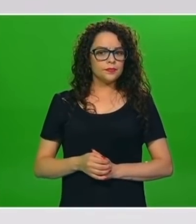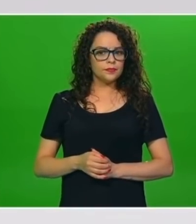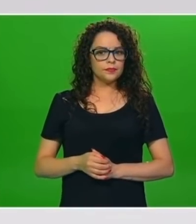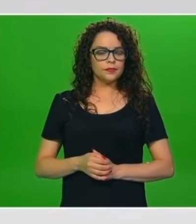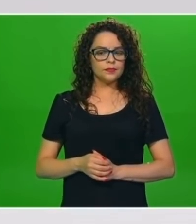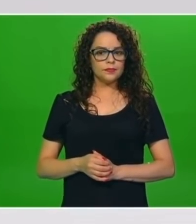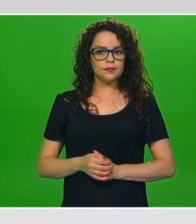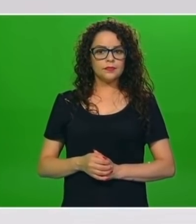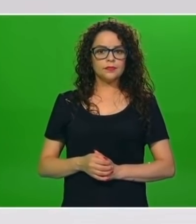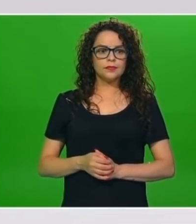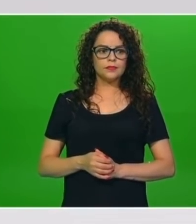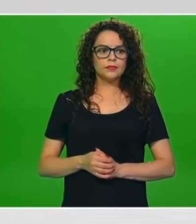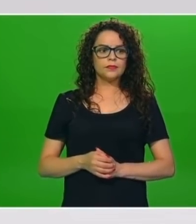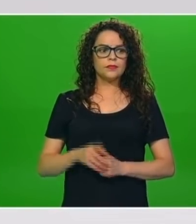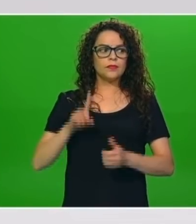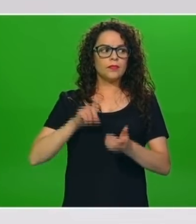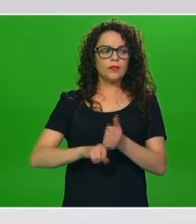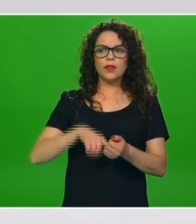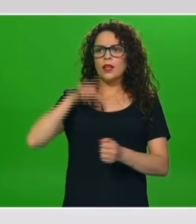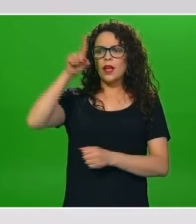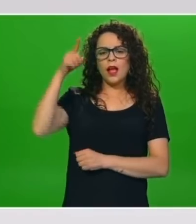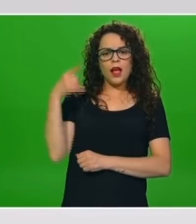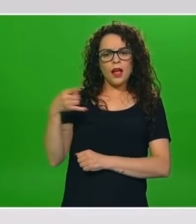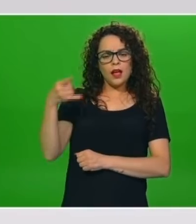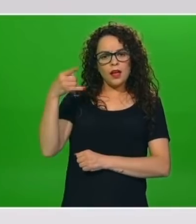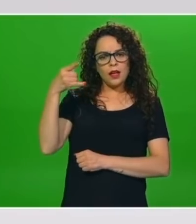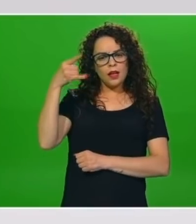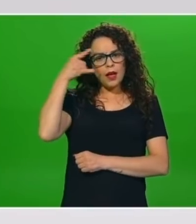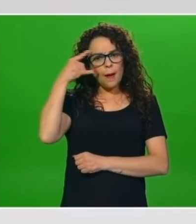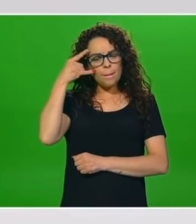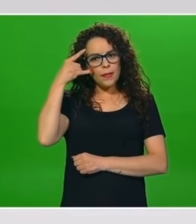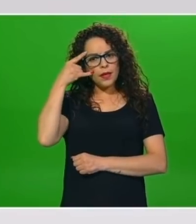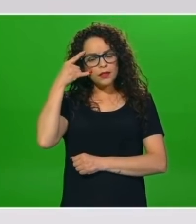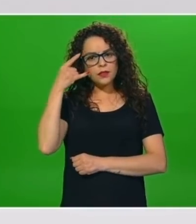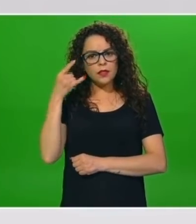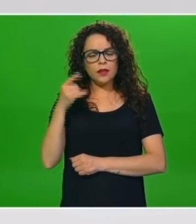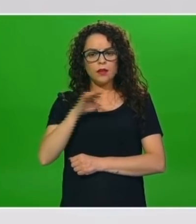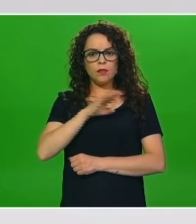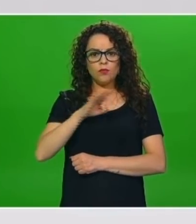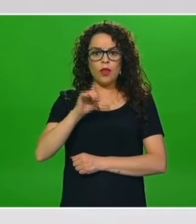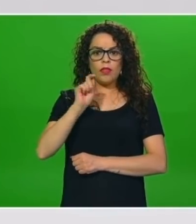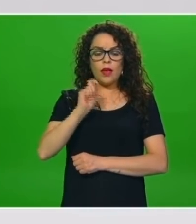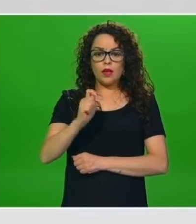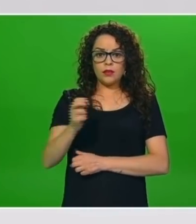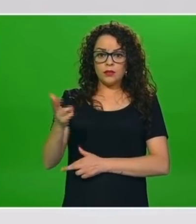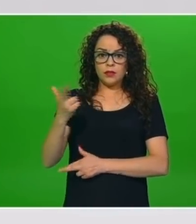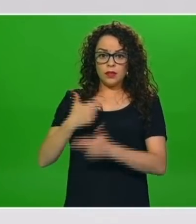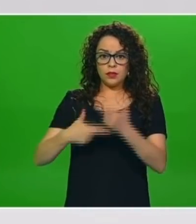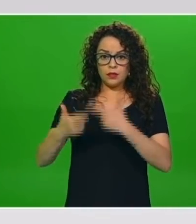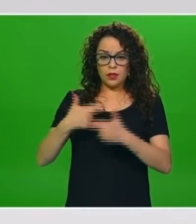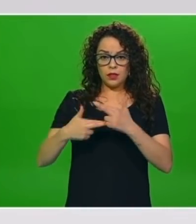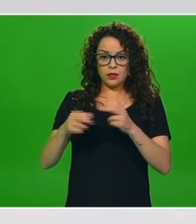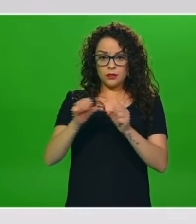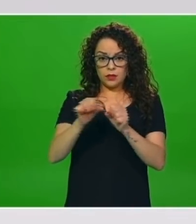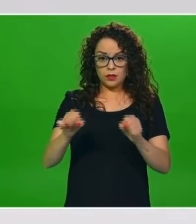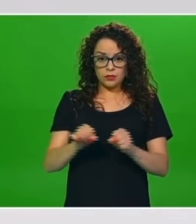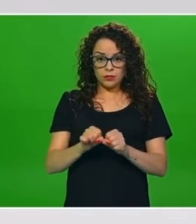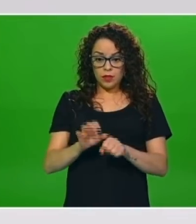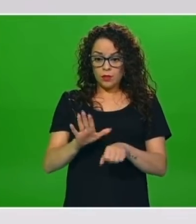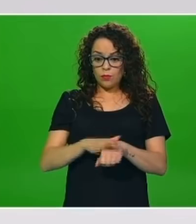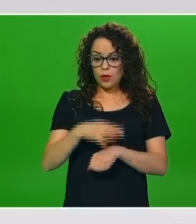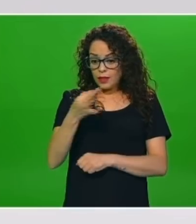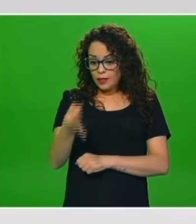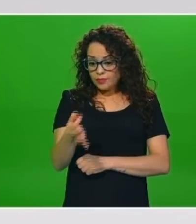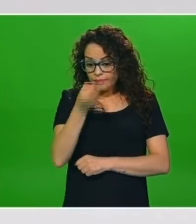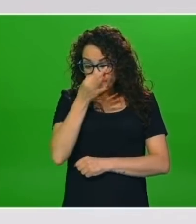decisión que ha tenido el Estado de Campeche de cerrar el regreso a clases a solamente un mes de que se